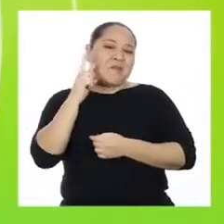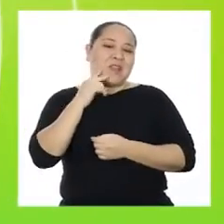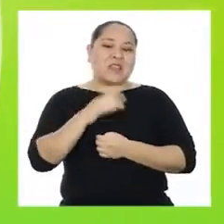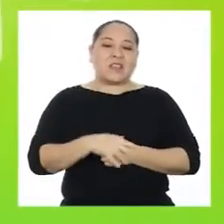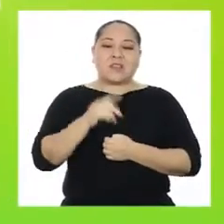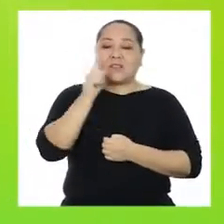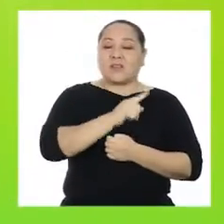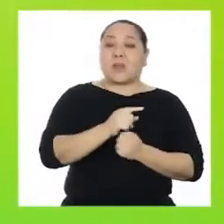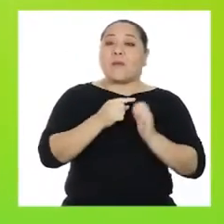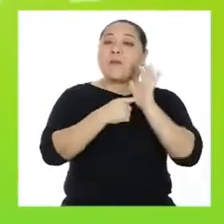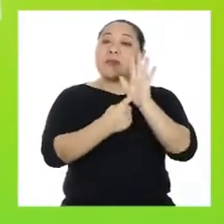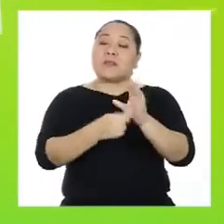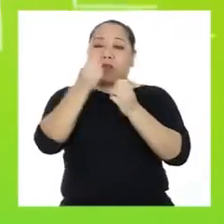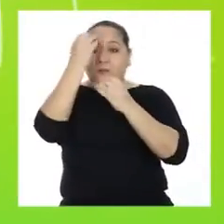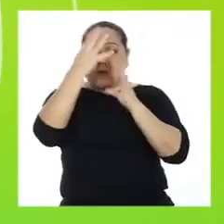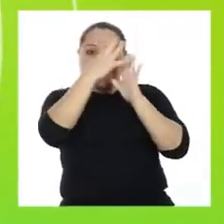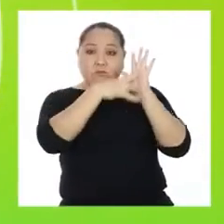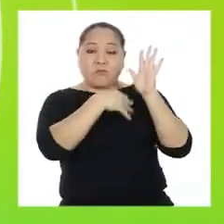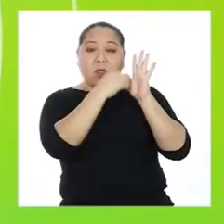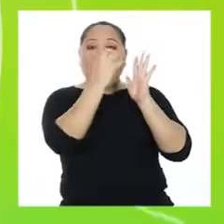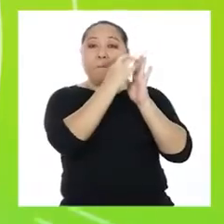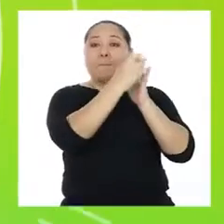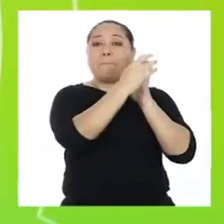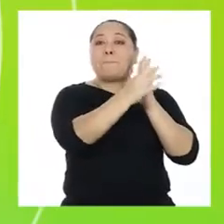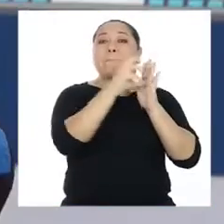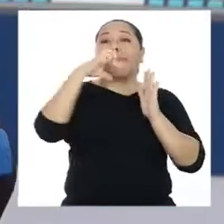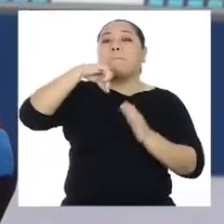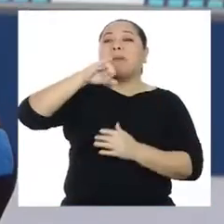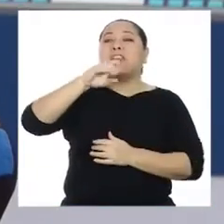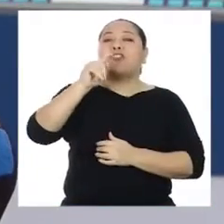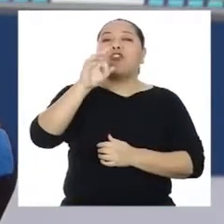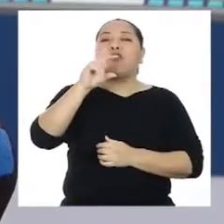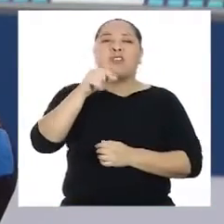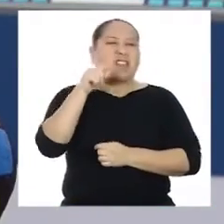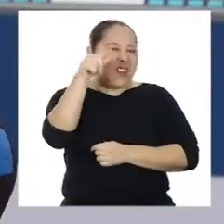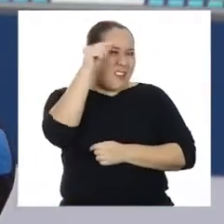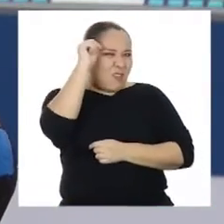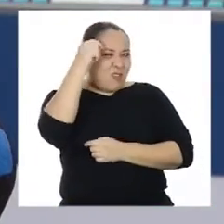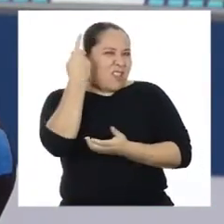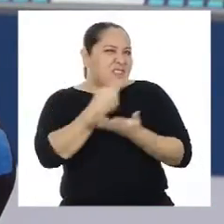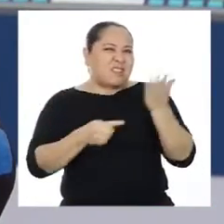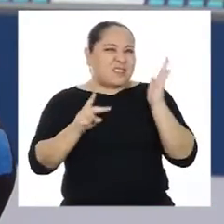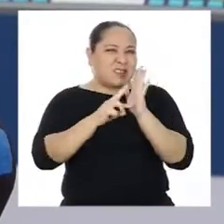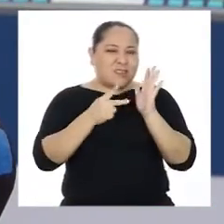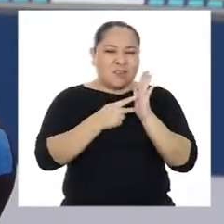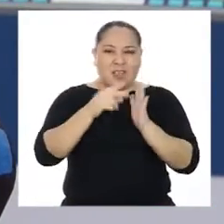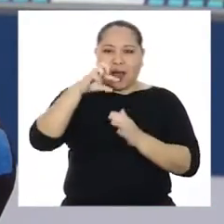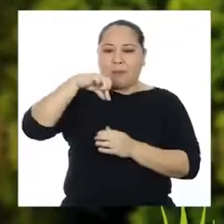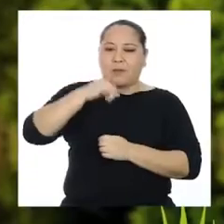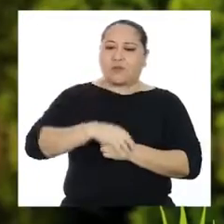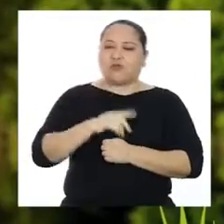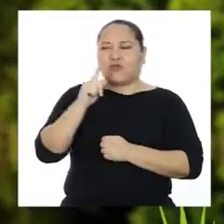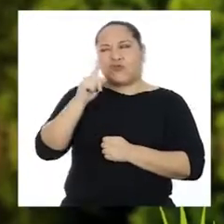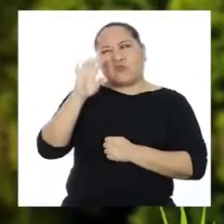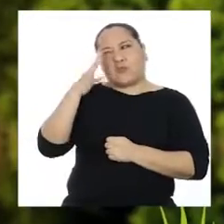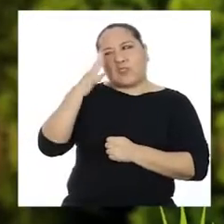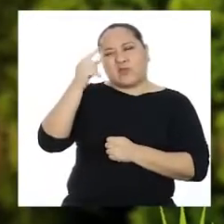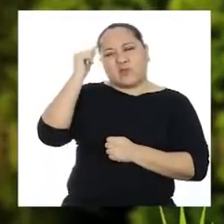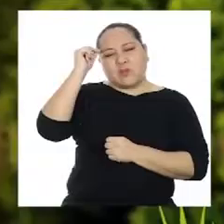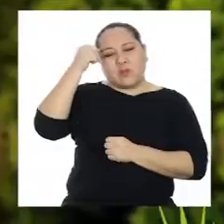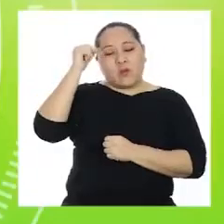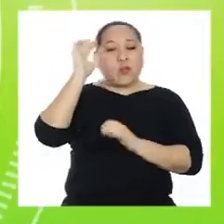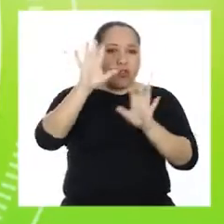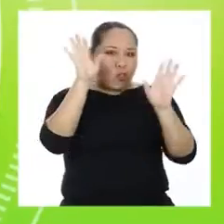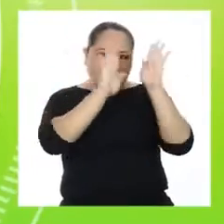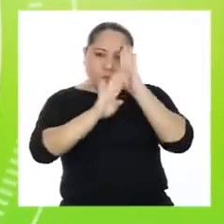día viernes. Podemos representar la información en un pictograma. ¿Y recuerdan qué es un pictograma? Yo no lo recuerdo